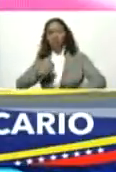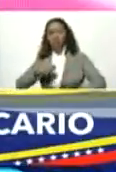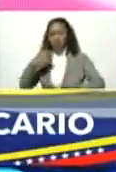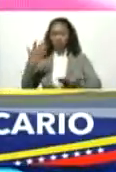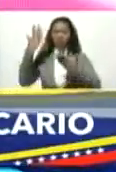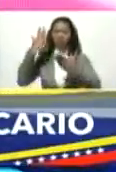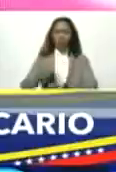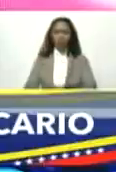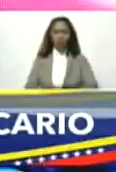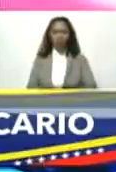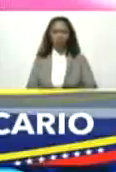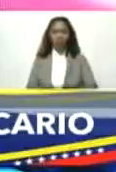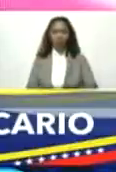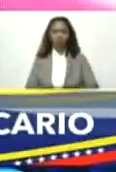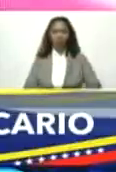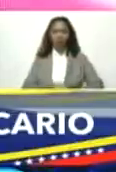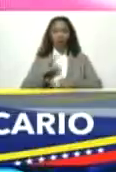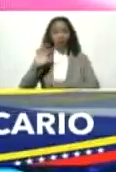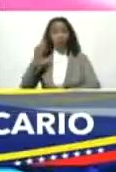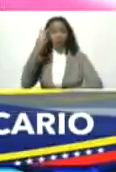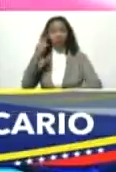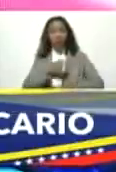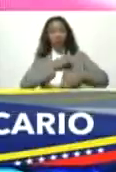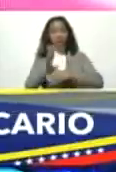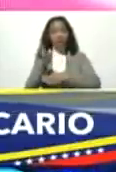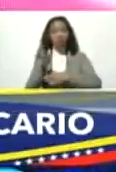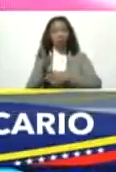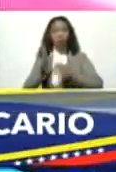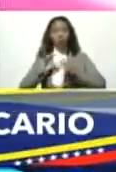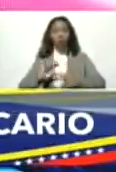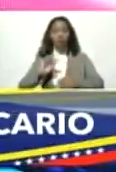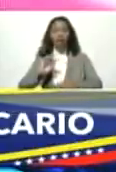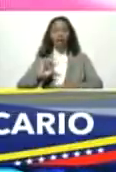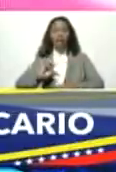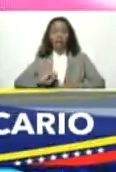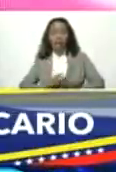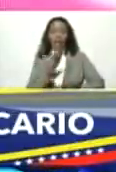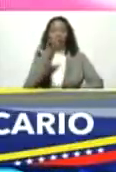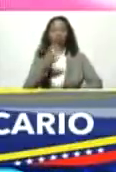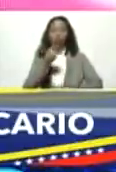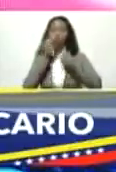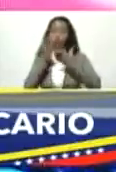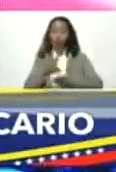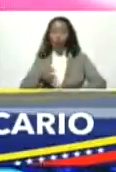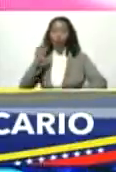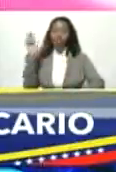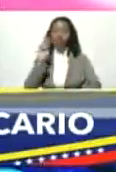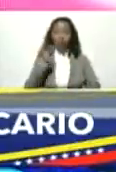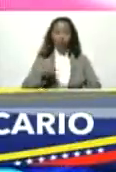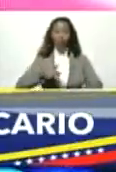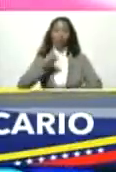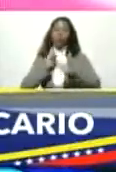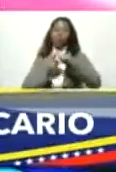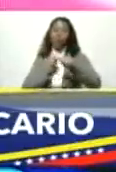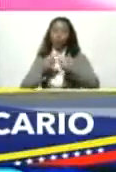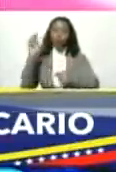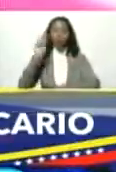segundo ir a un renacimiento de los buenos venezolanos de lo afirmativo venezolano